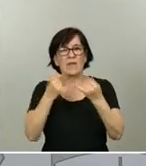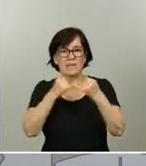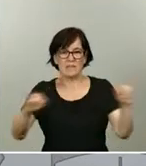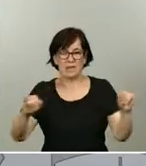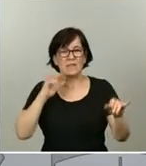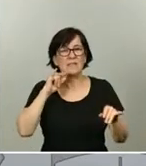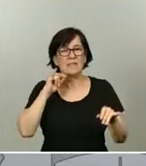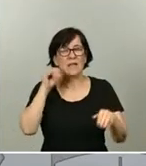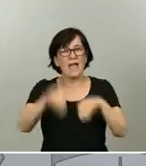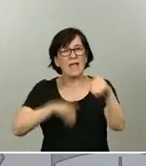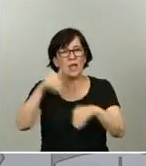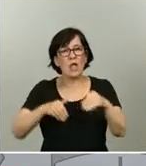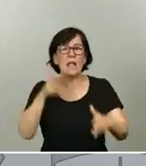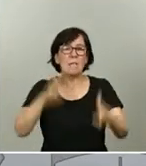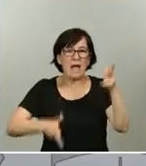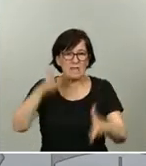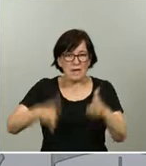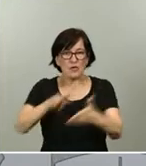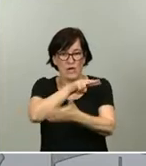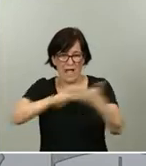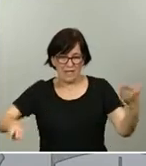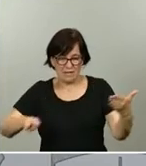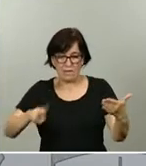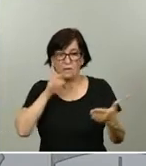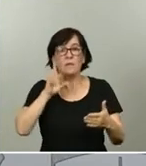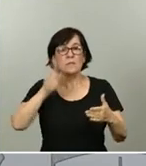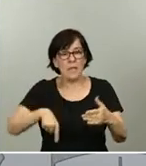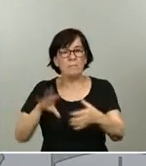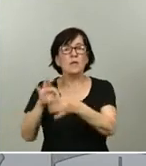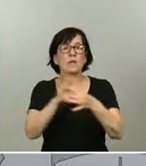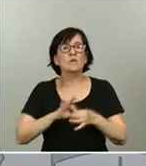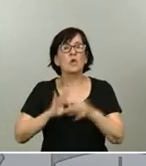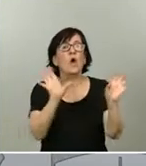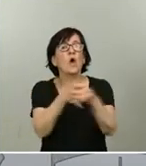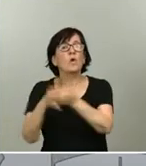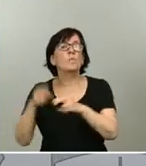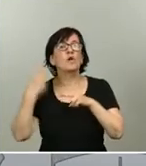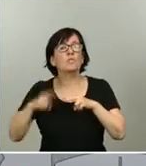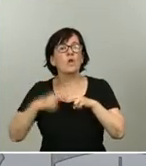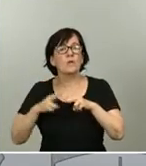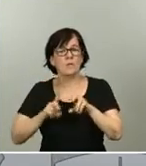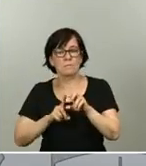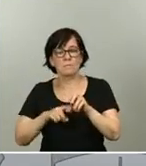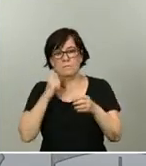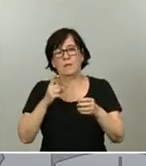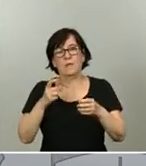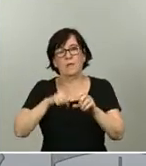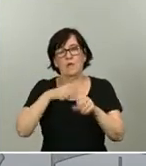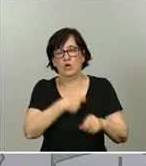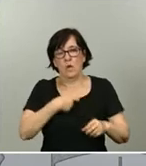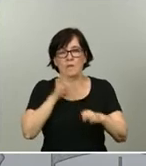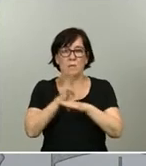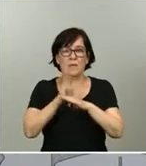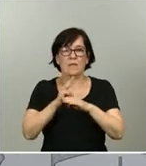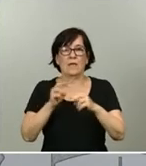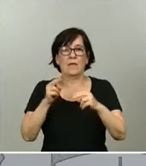en el País Vasco y Galicia y también unidad entre los partidos políticos que conforman la Comisión Parlamentaria de Reconstrucción que